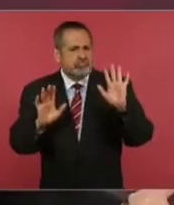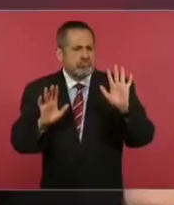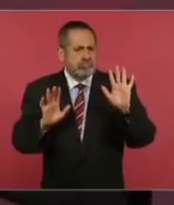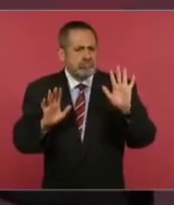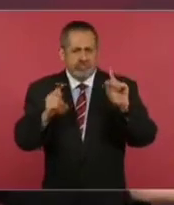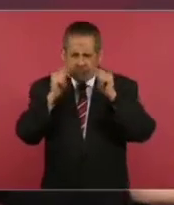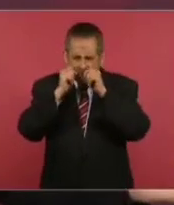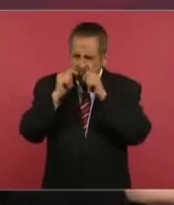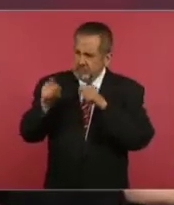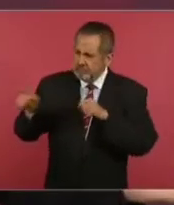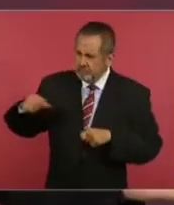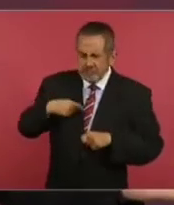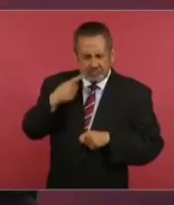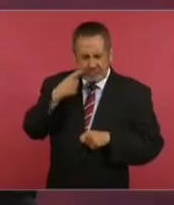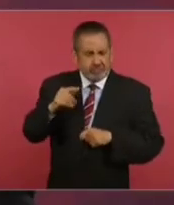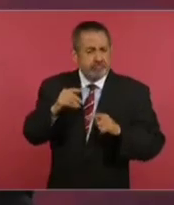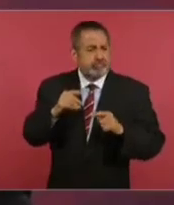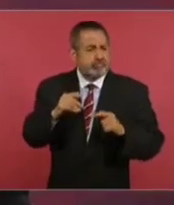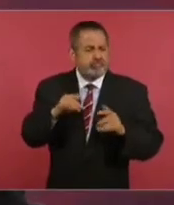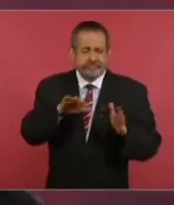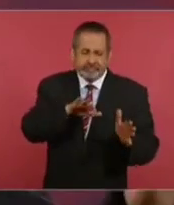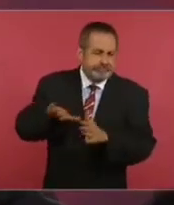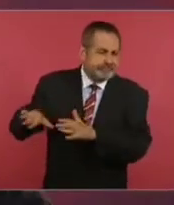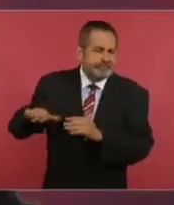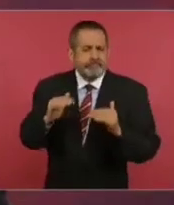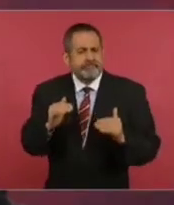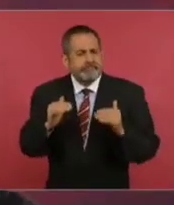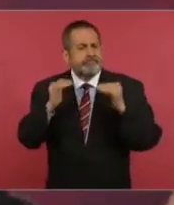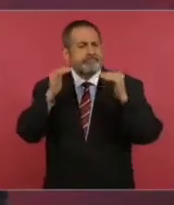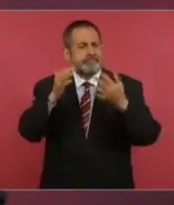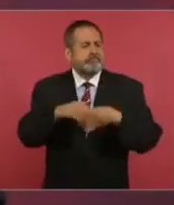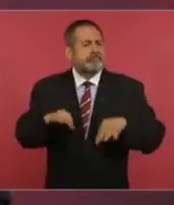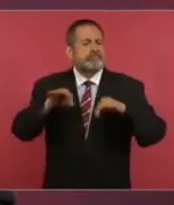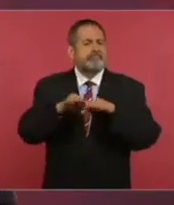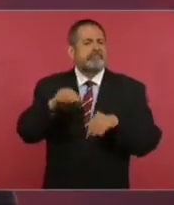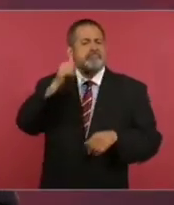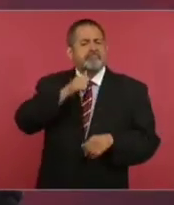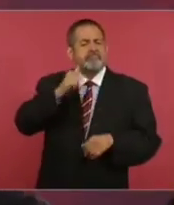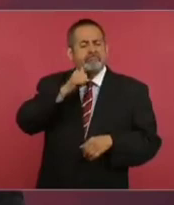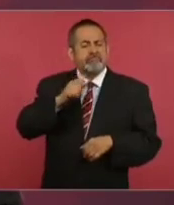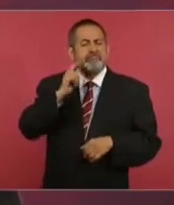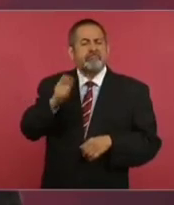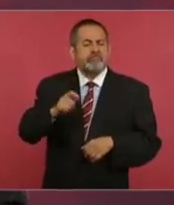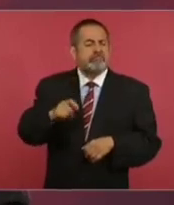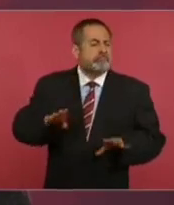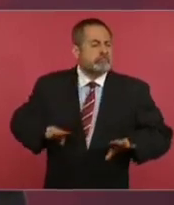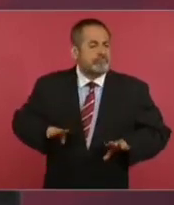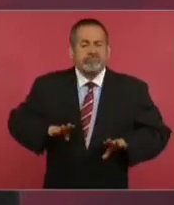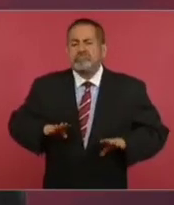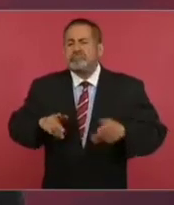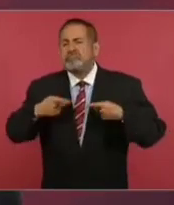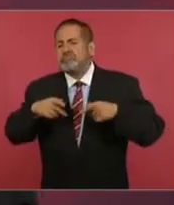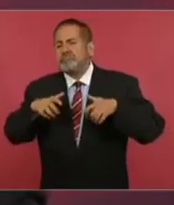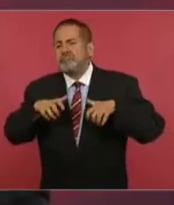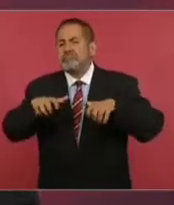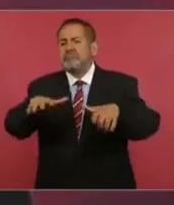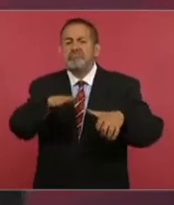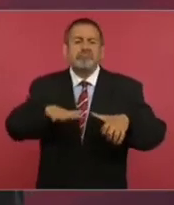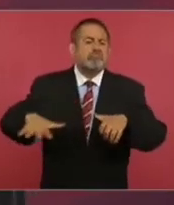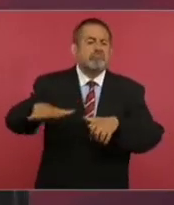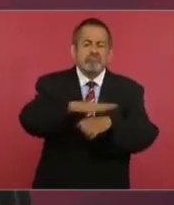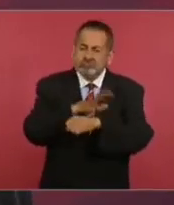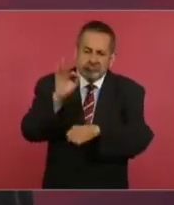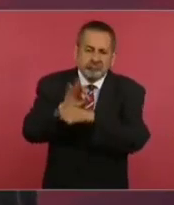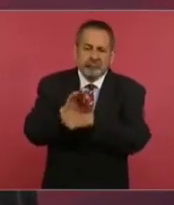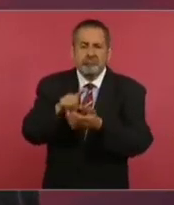encima de nuestras diferencias tiene que prevalecer siempre el interés general, el interés del